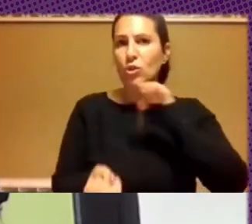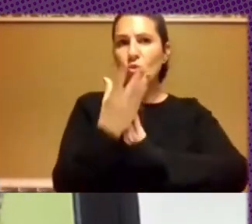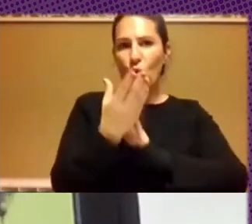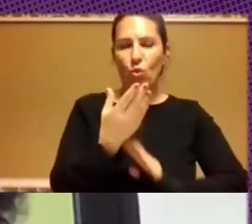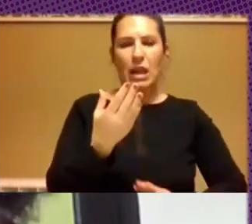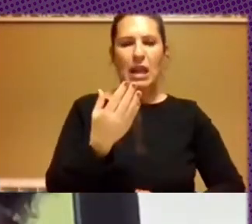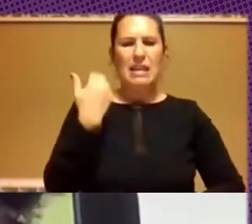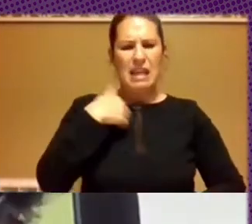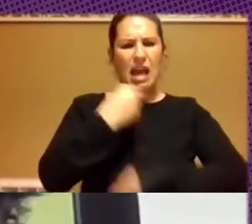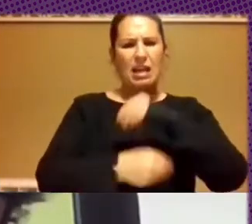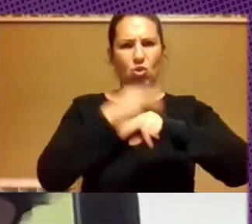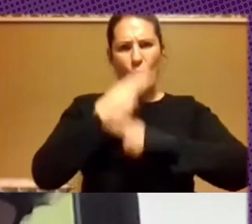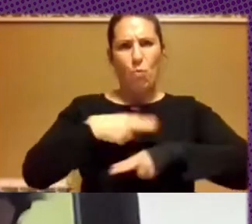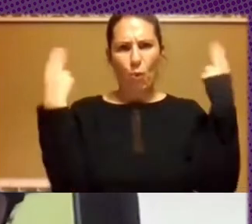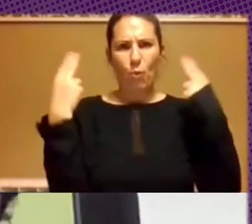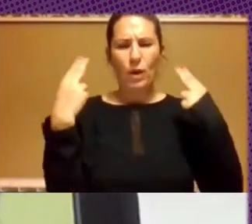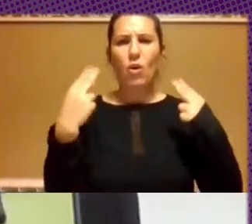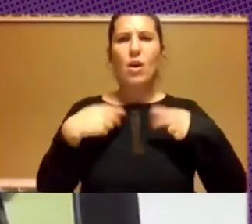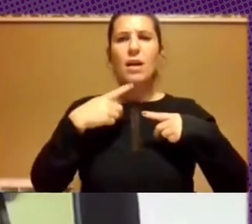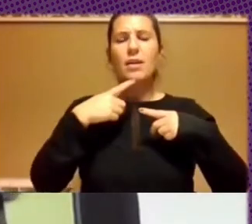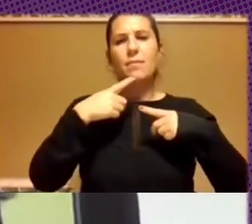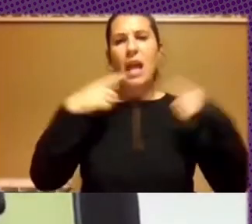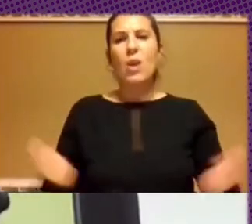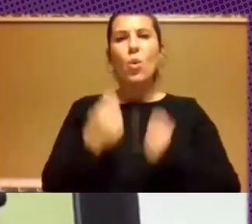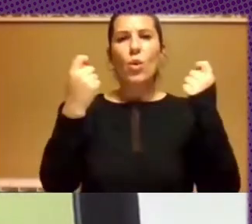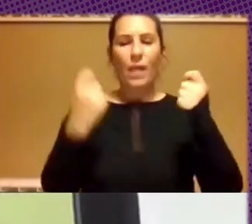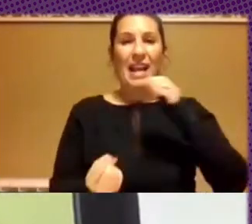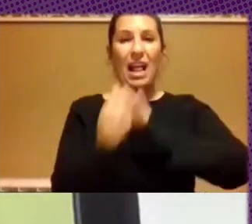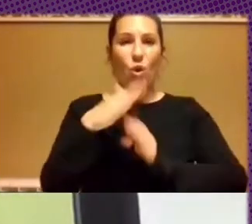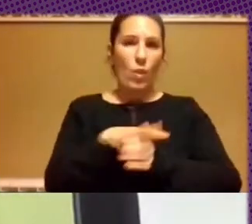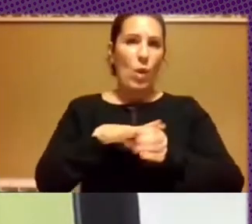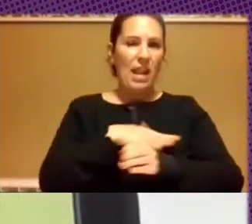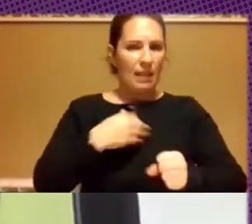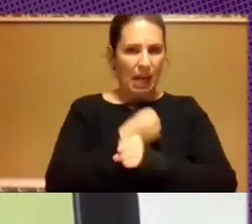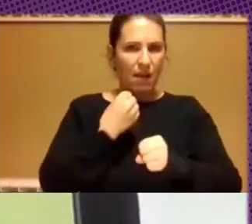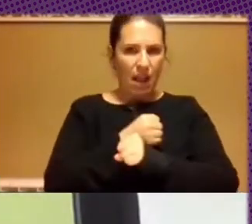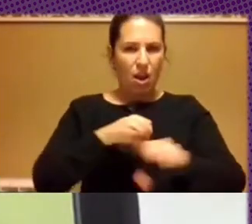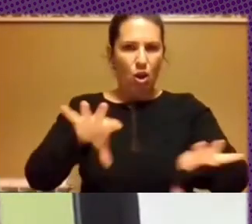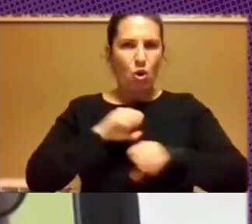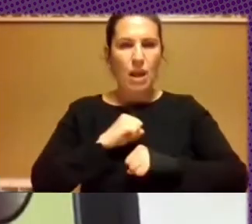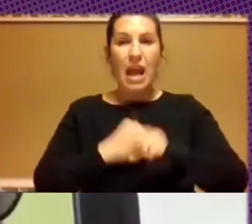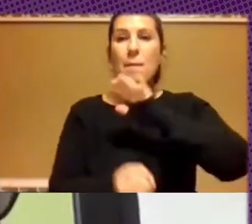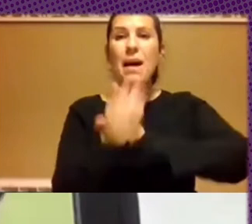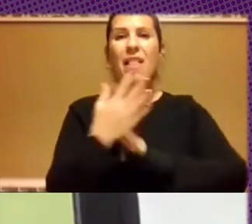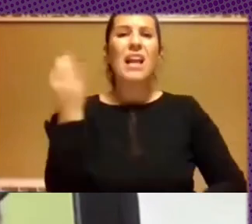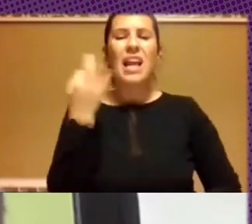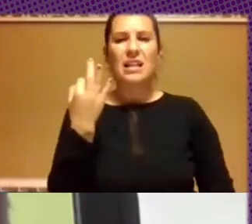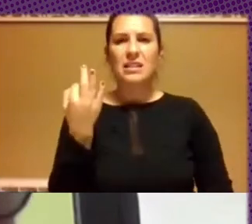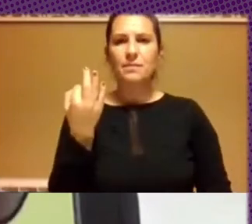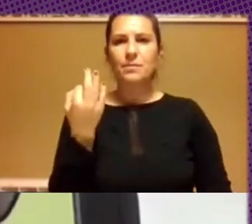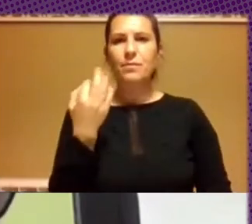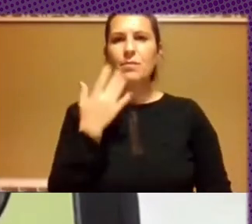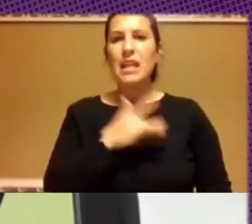público el anuncio de la creación de este área de trabajo, apareció la impugnación frente